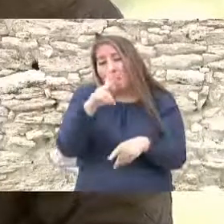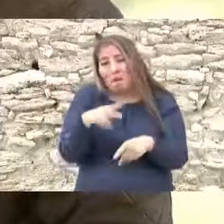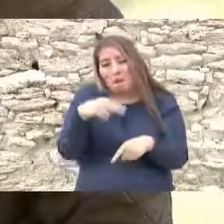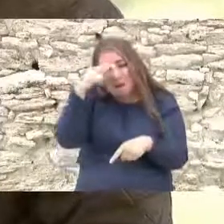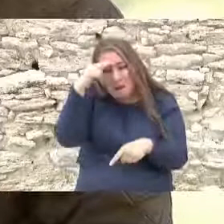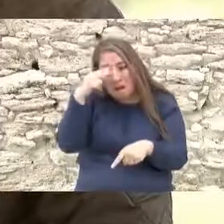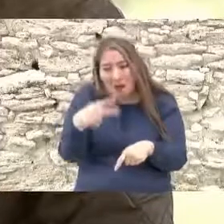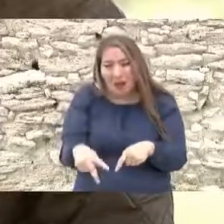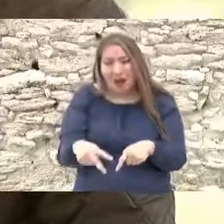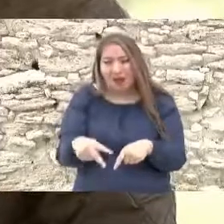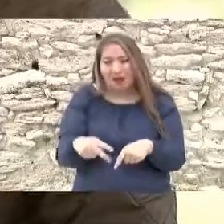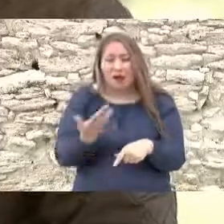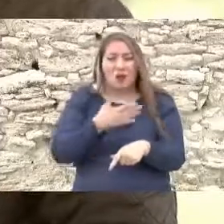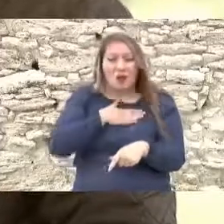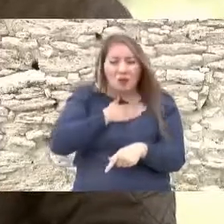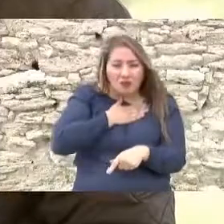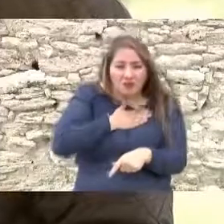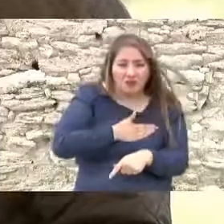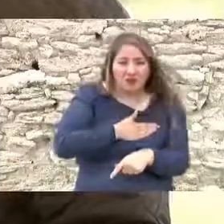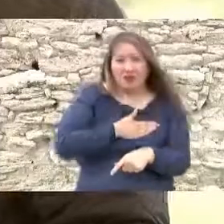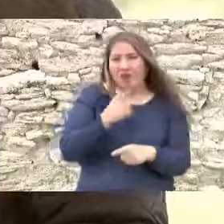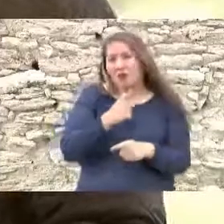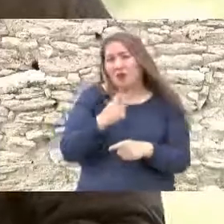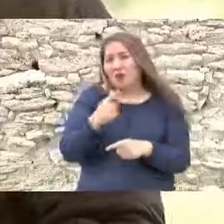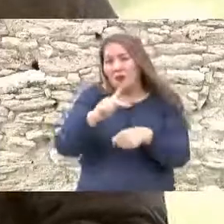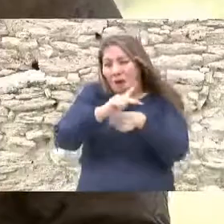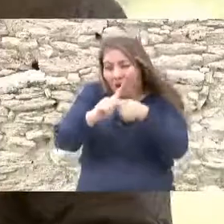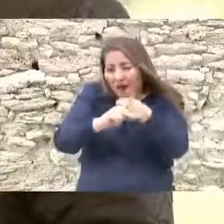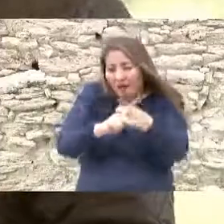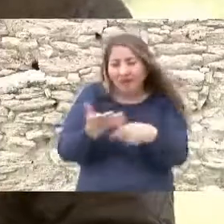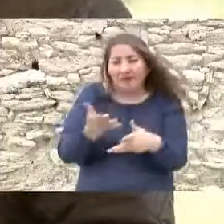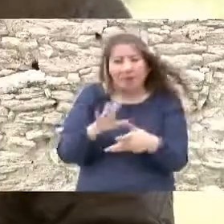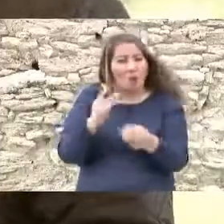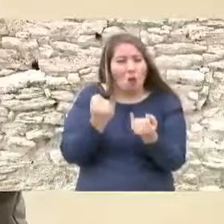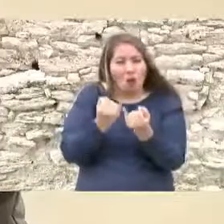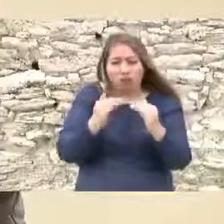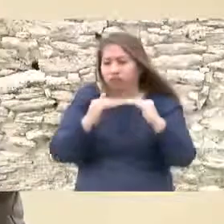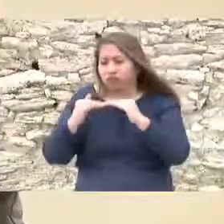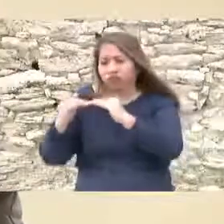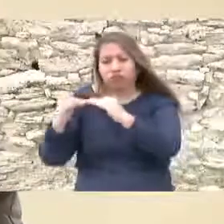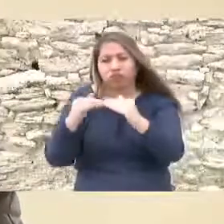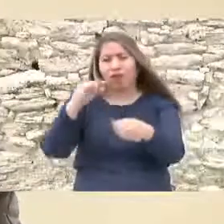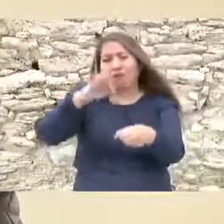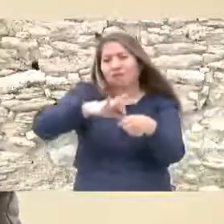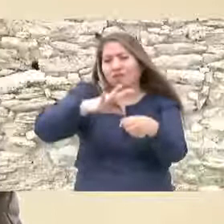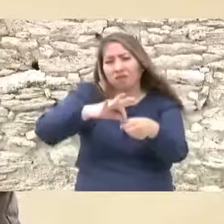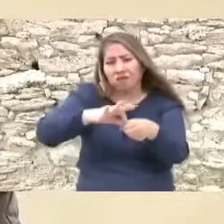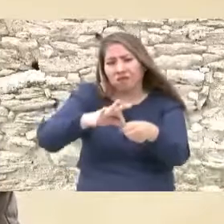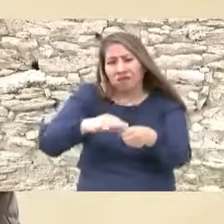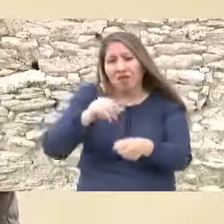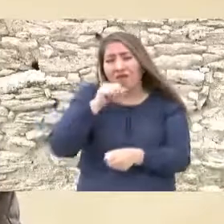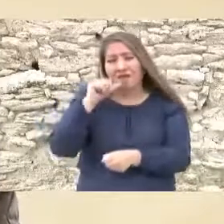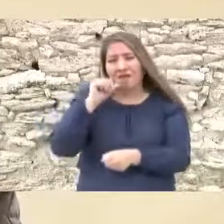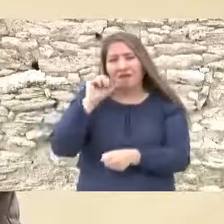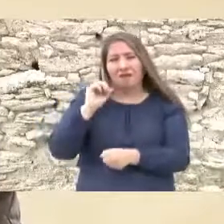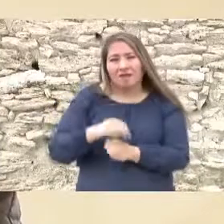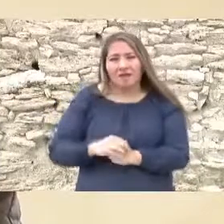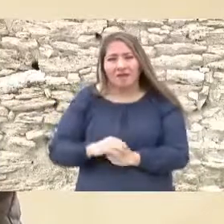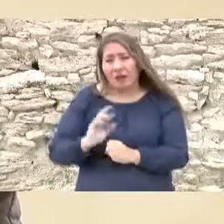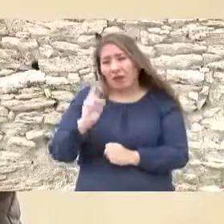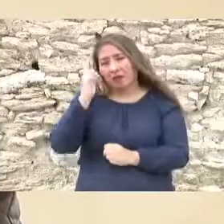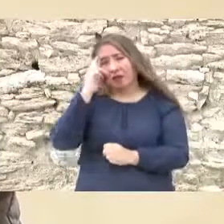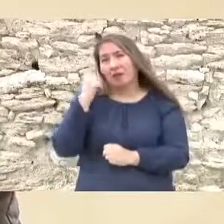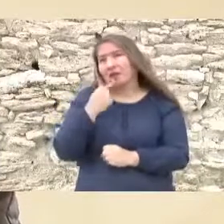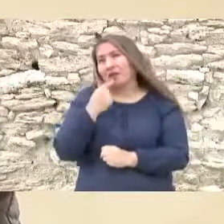con justicia un país con democracia ayer ayer lo recordaba yo en San Pedro